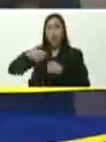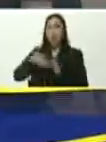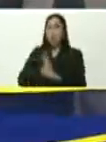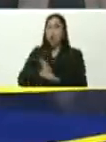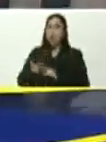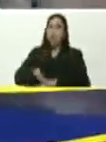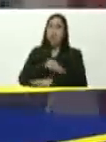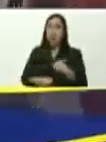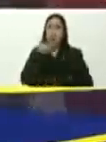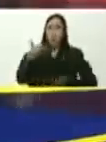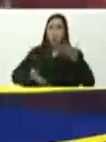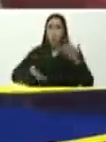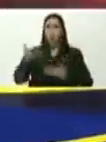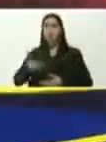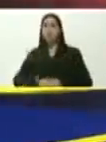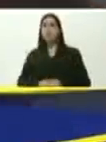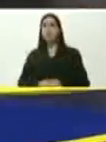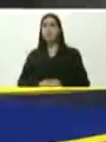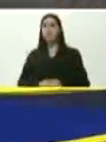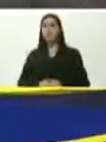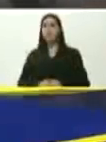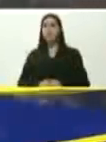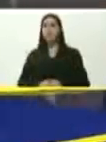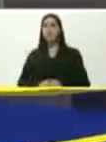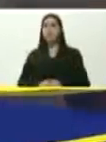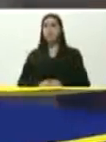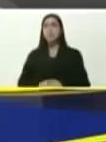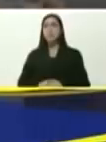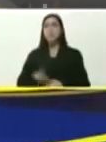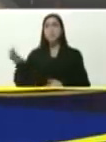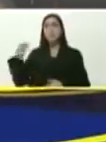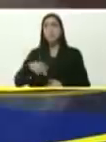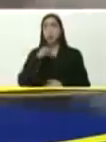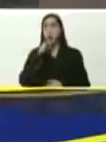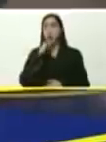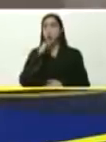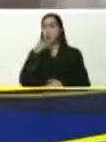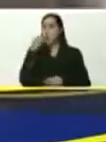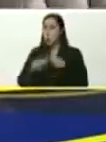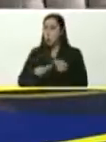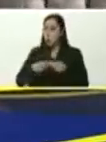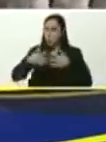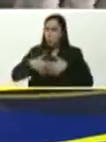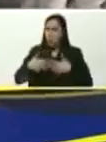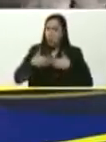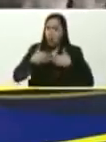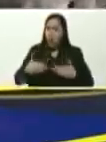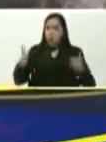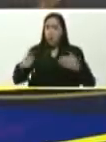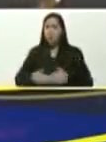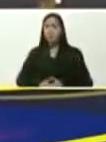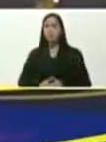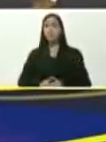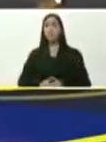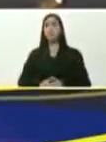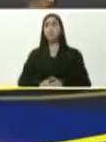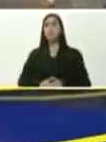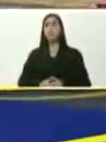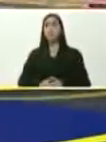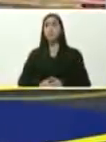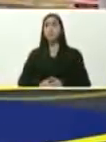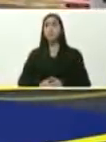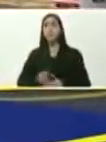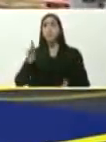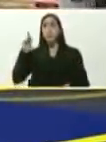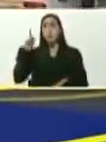hicieron el acto terrorista, yo quiero decirle, presidente, además, que aparte, de la activación de la planta, desde que llegó Caril, desde que creamos, Gas